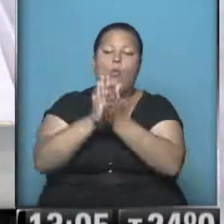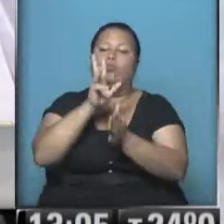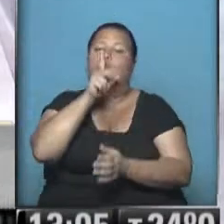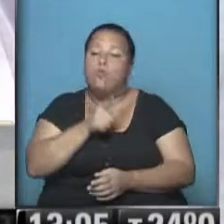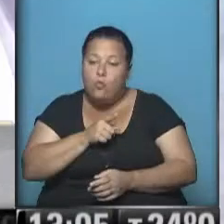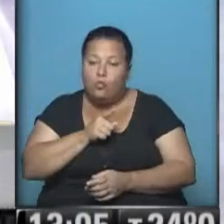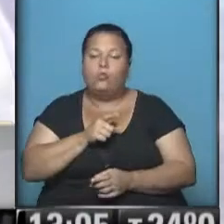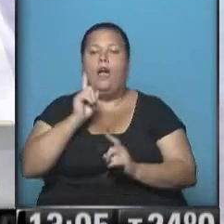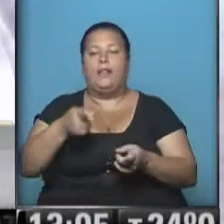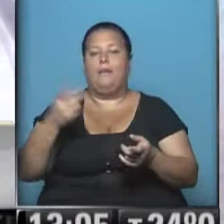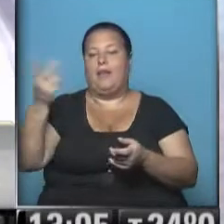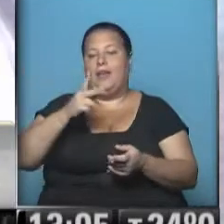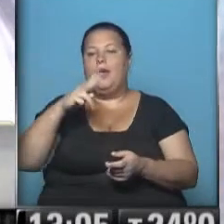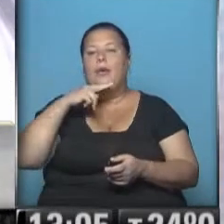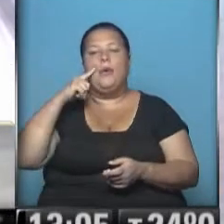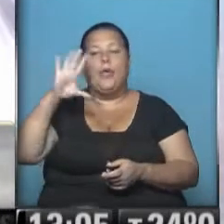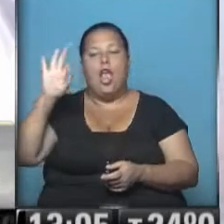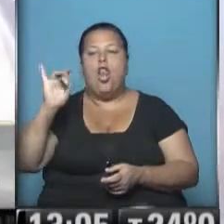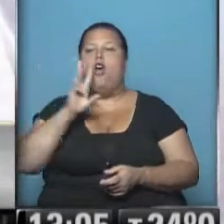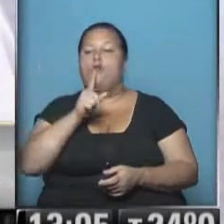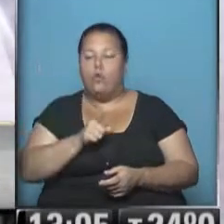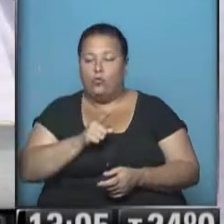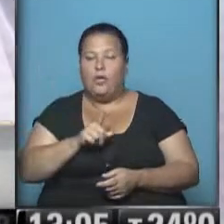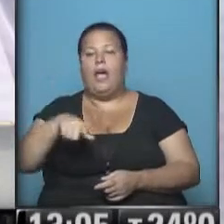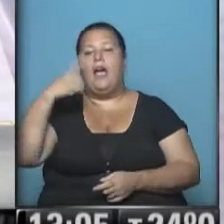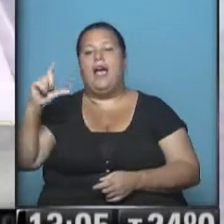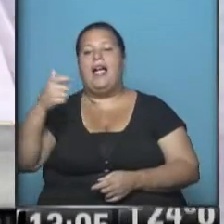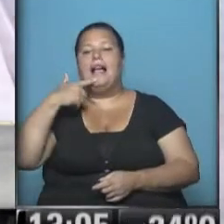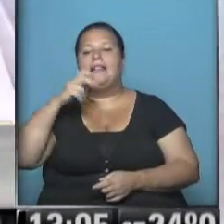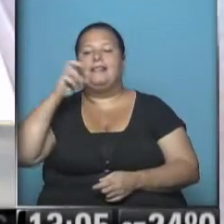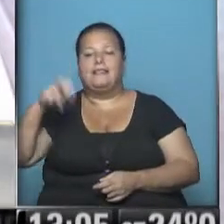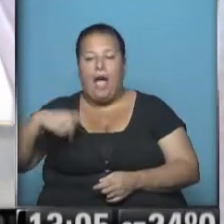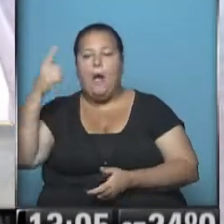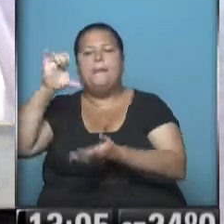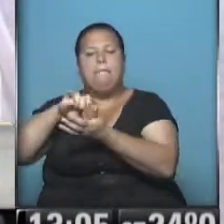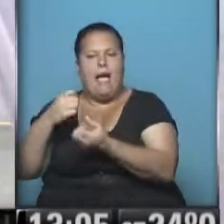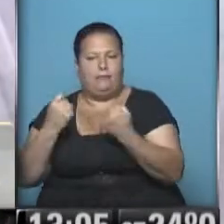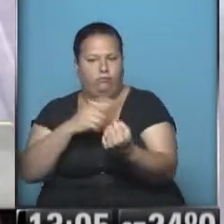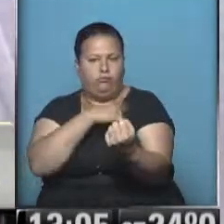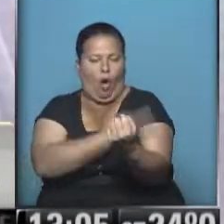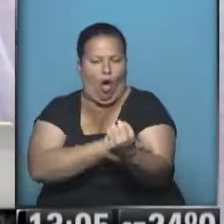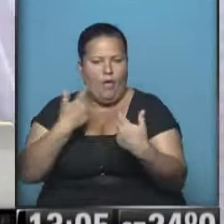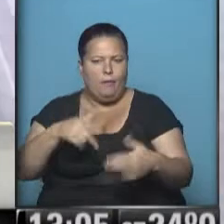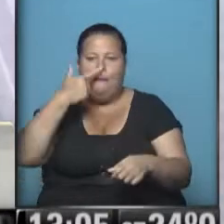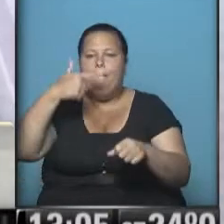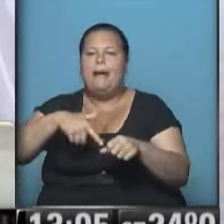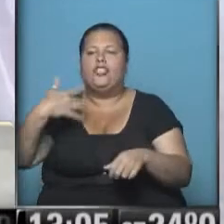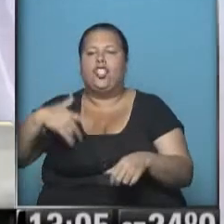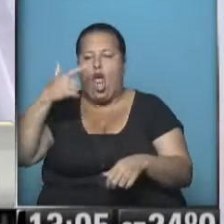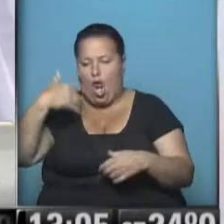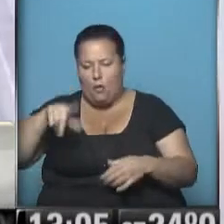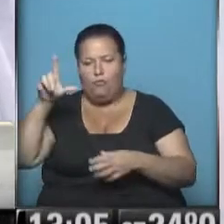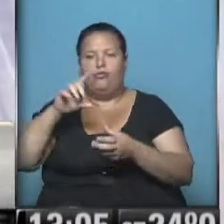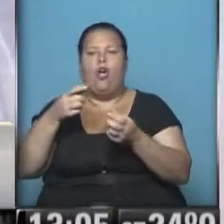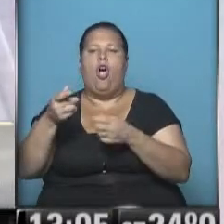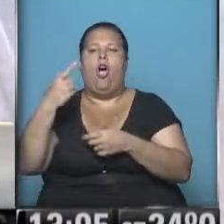precisamente Bielorrusia o Bielarús y Kazajstán, un país muy poderoso que tiene mucho petróleo, muchos